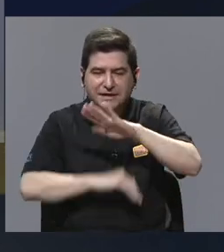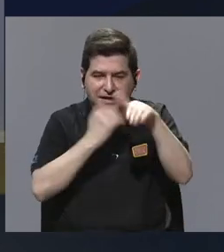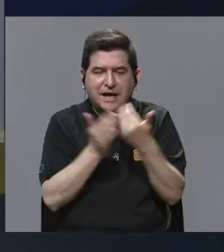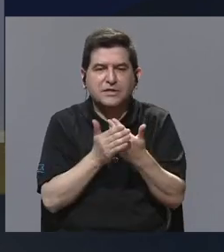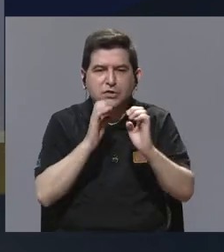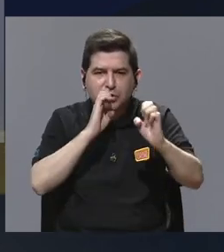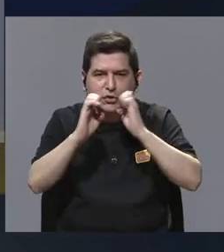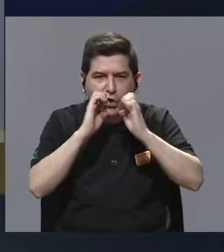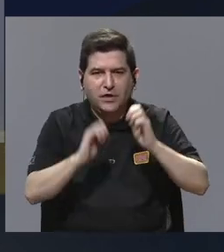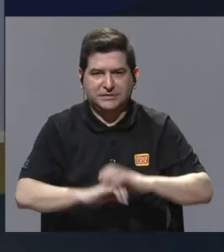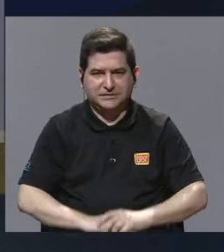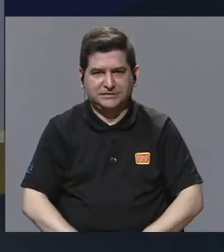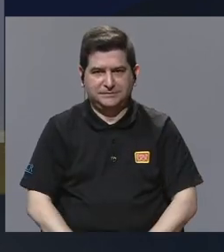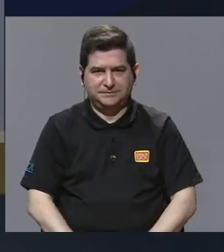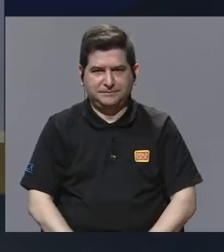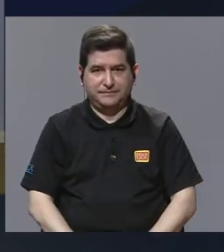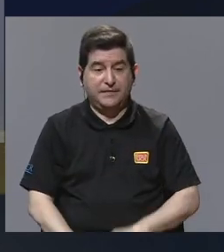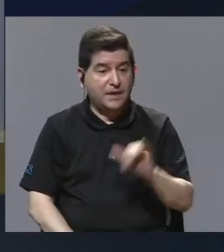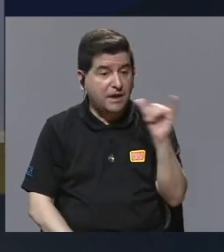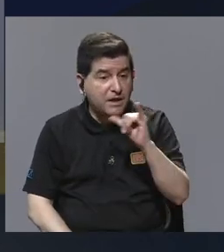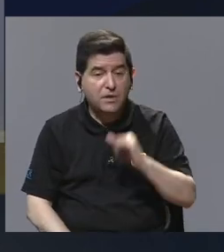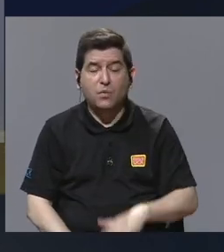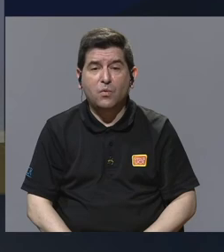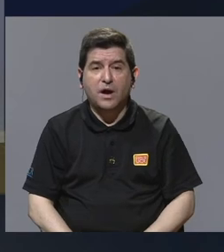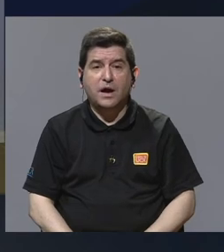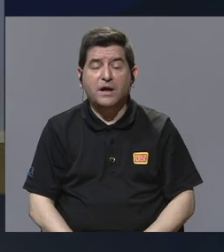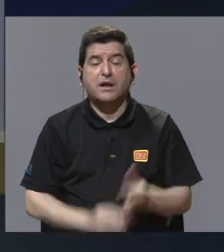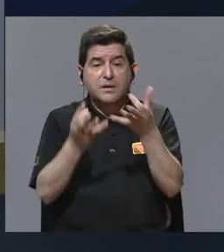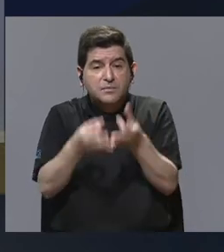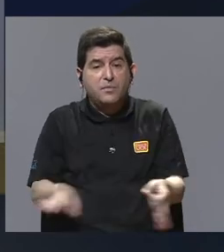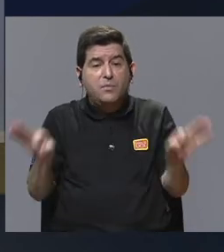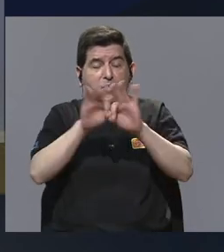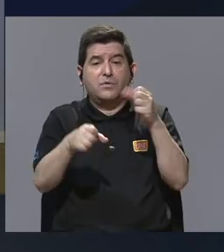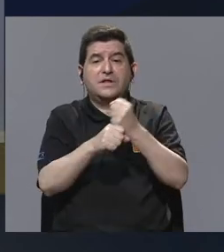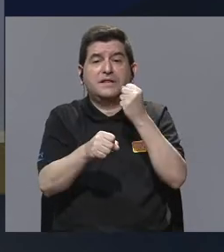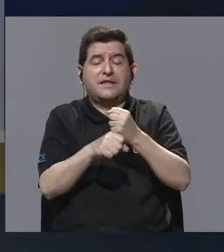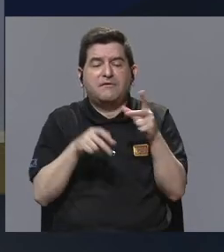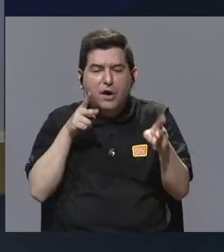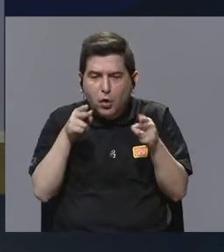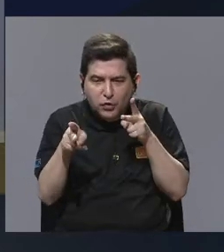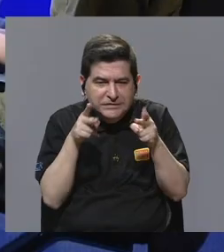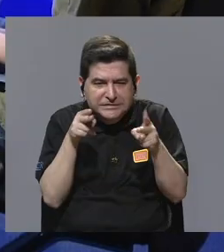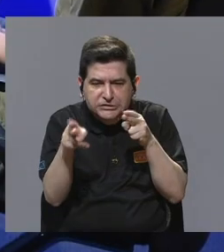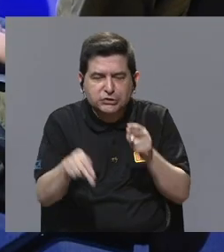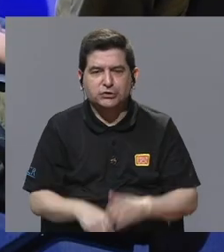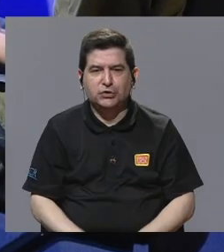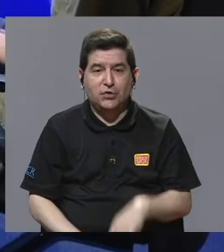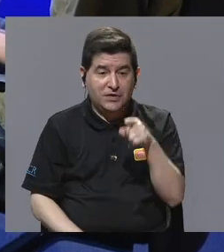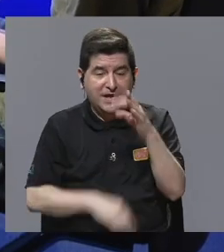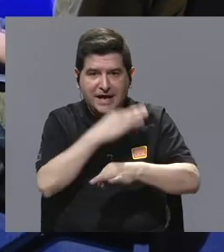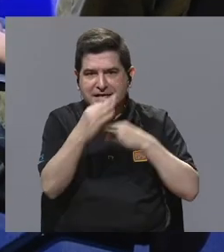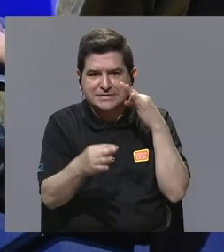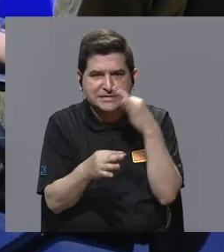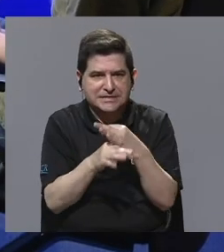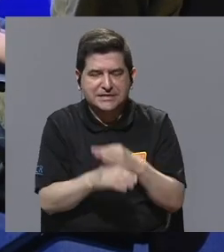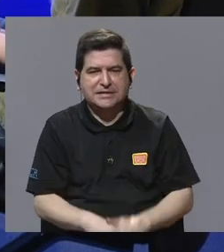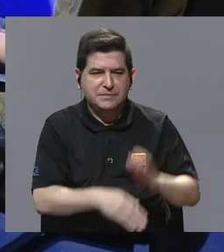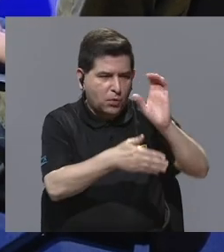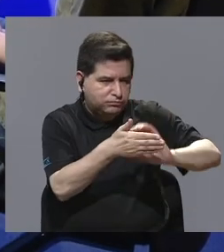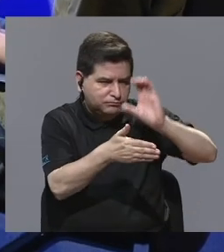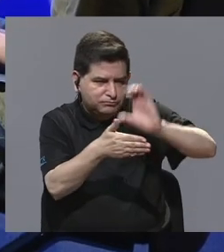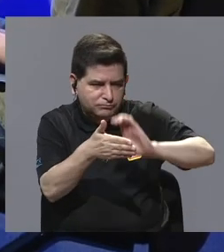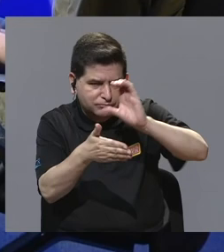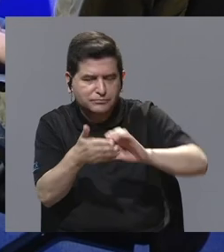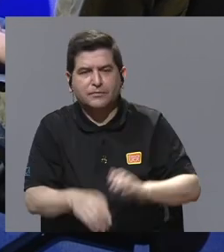tienen todas las entrevistas, ¿verdad? Y también es importante el trabajo de edición. Creo que una serie como esta, que